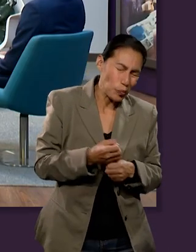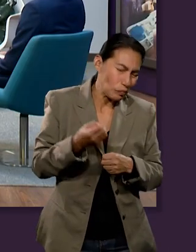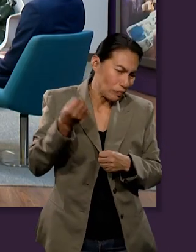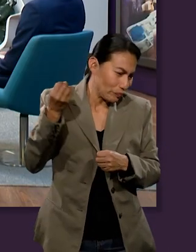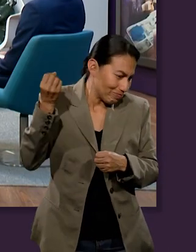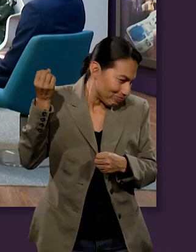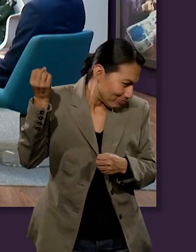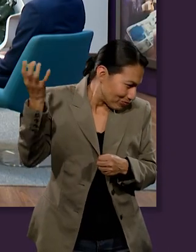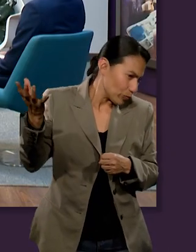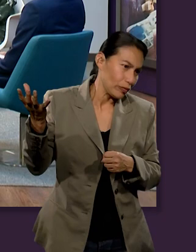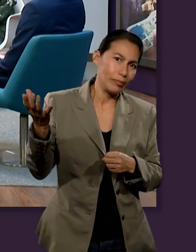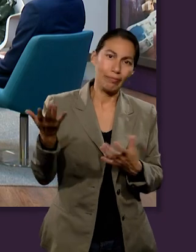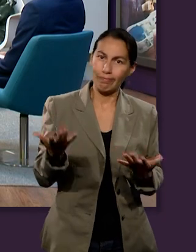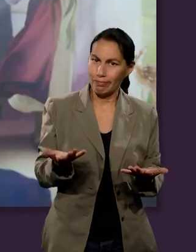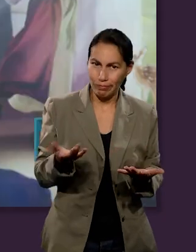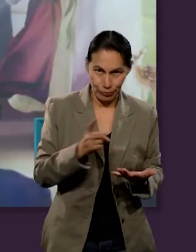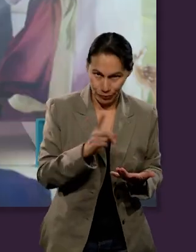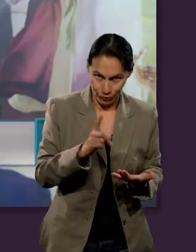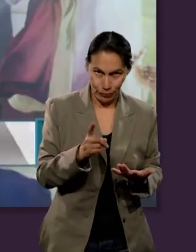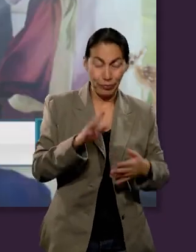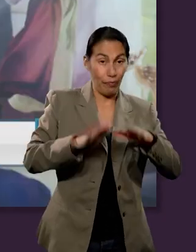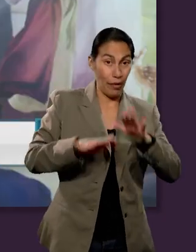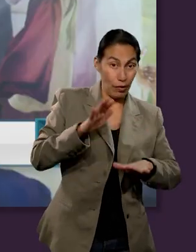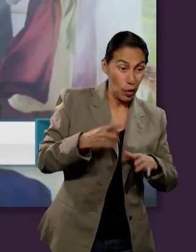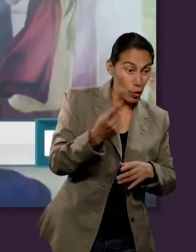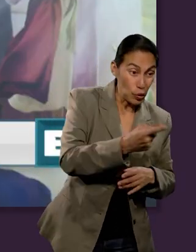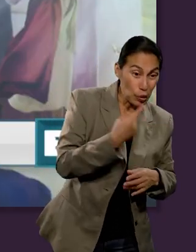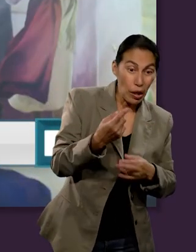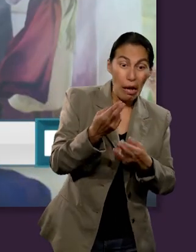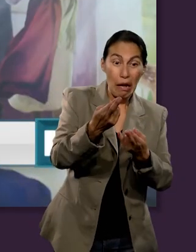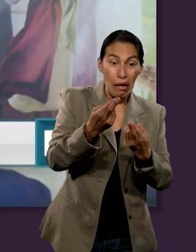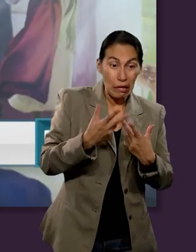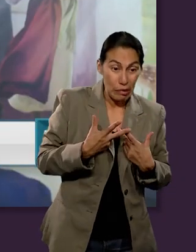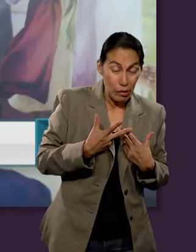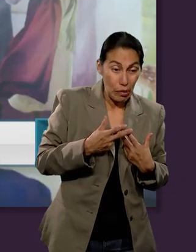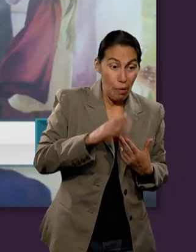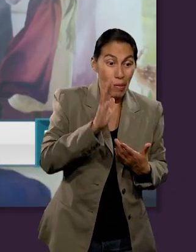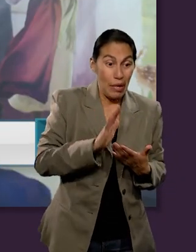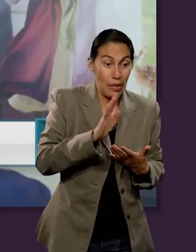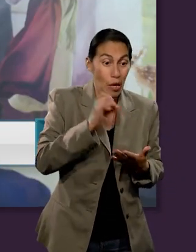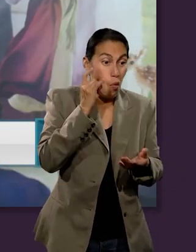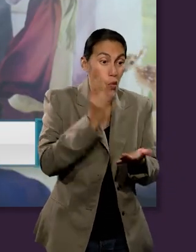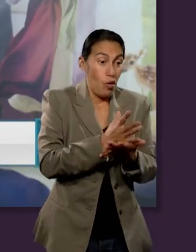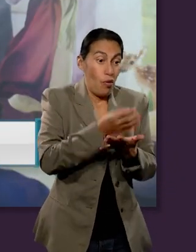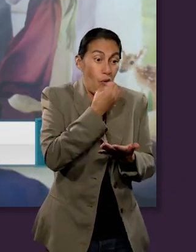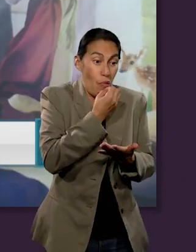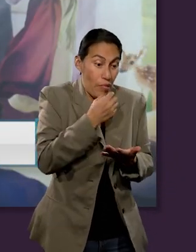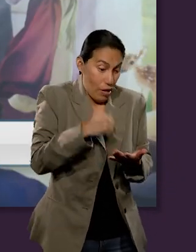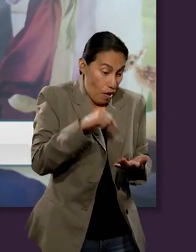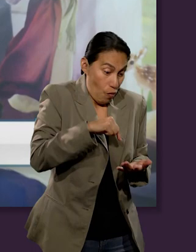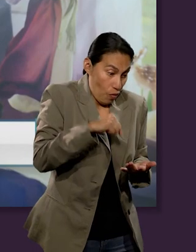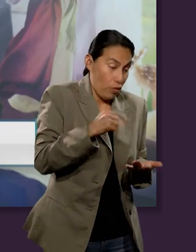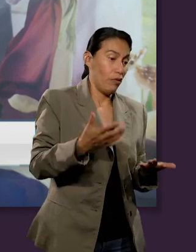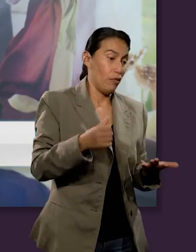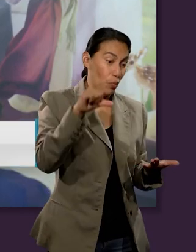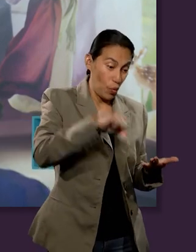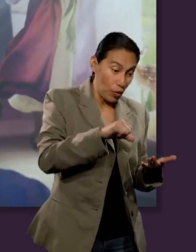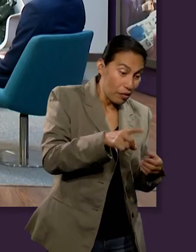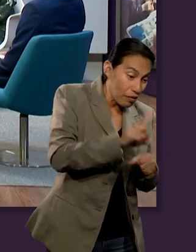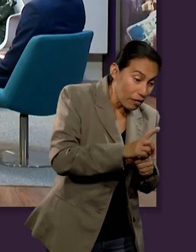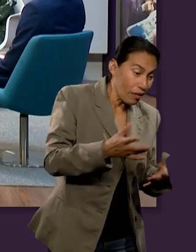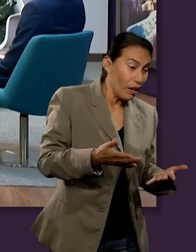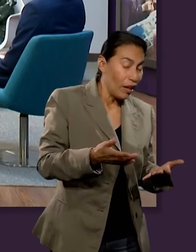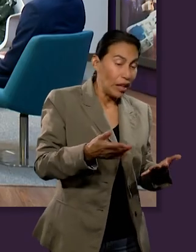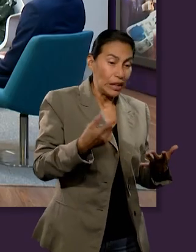lo hemos experimentado. Hay momentos donde recibimos y lo que recibimos parece que solamente alcanza a la comida del día y